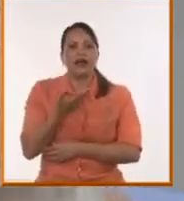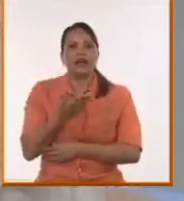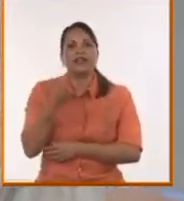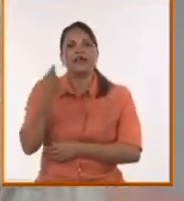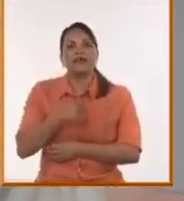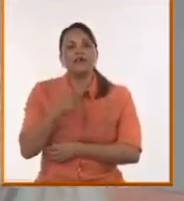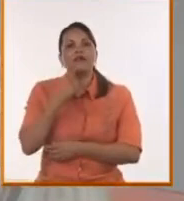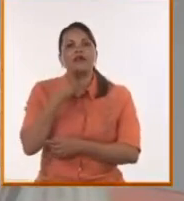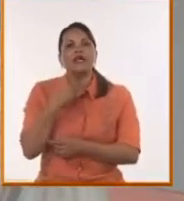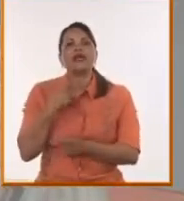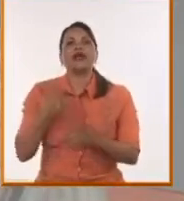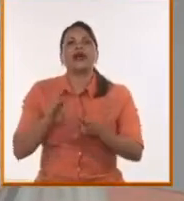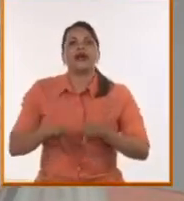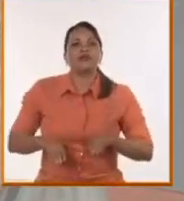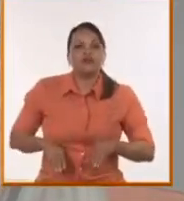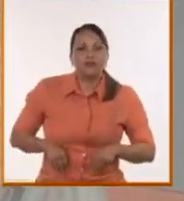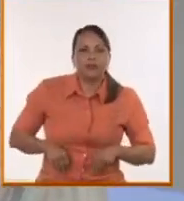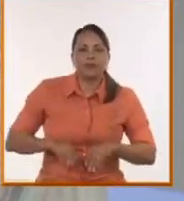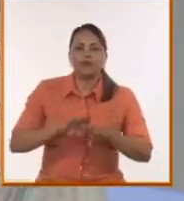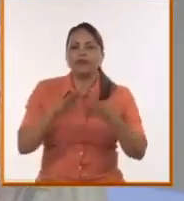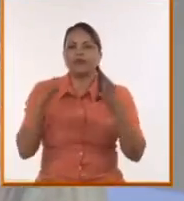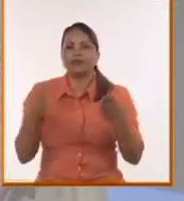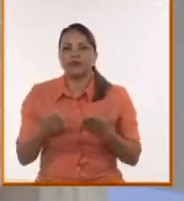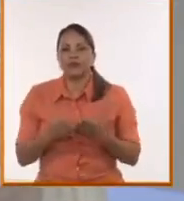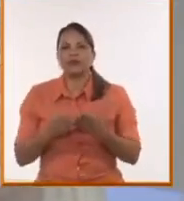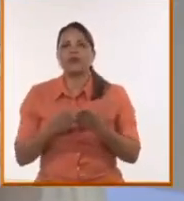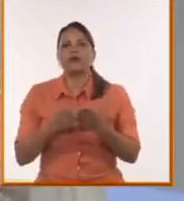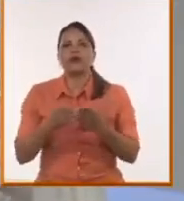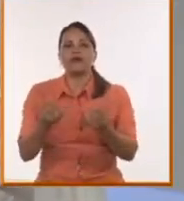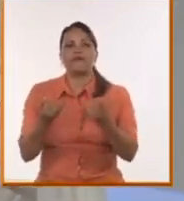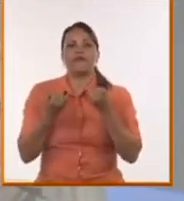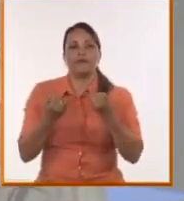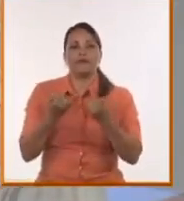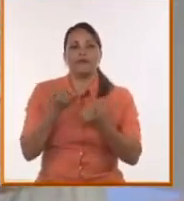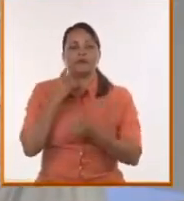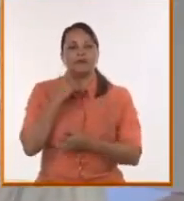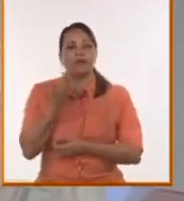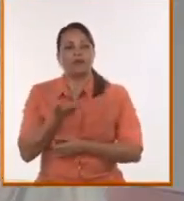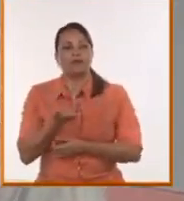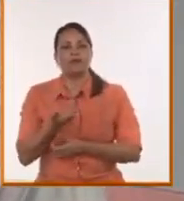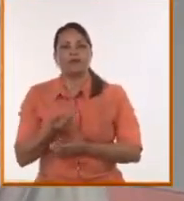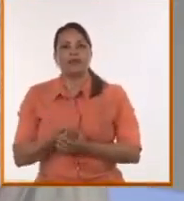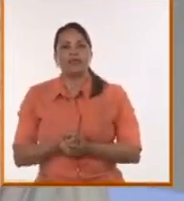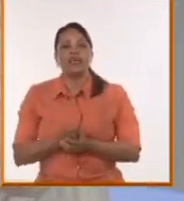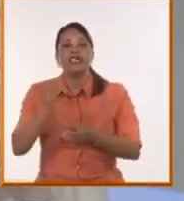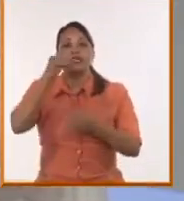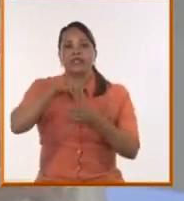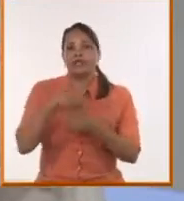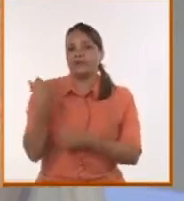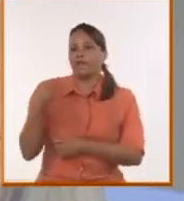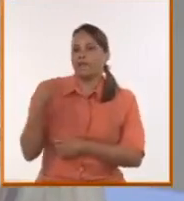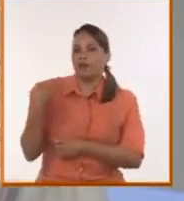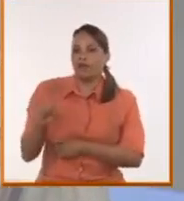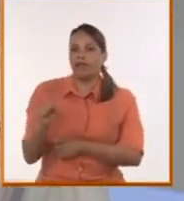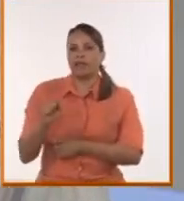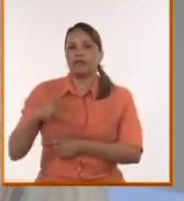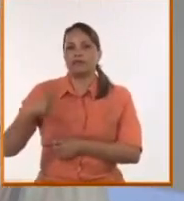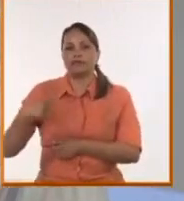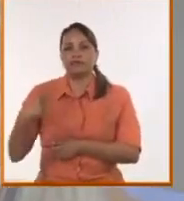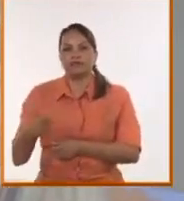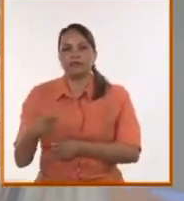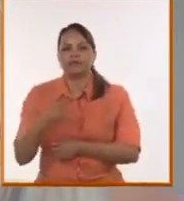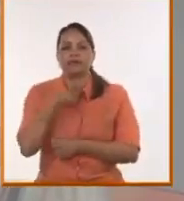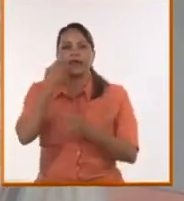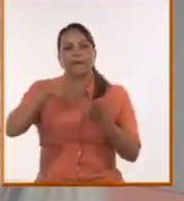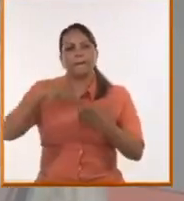vamos asumiendo un humanismo dentro de la violencia diaria, dentro de un genocidio como lo que